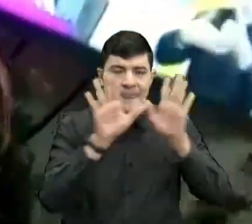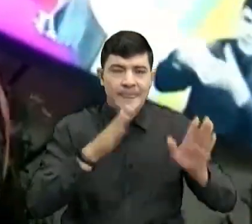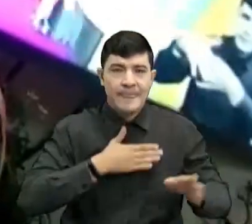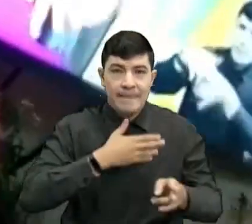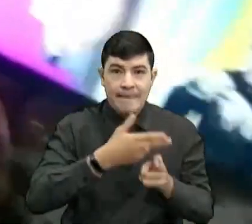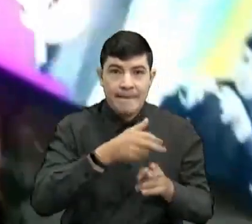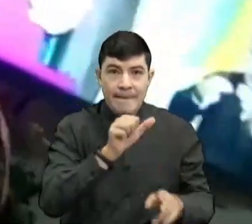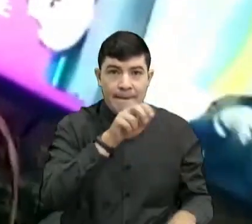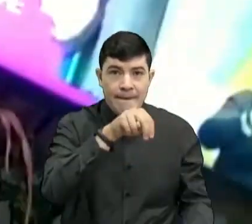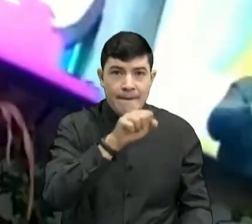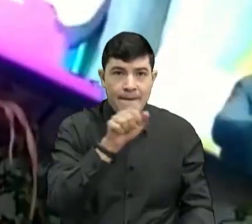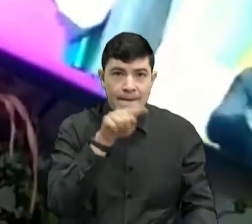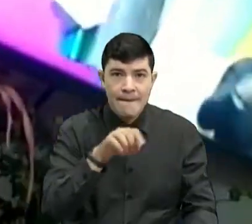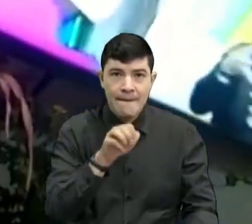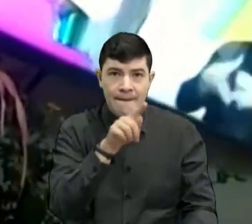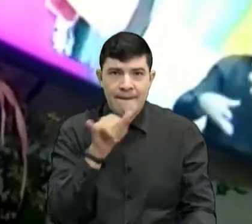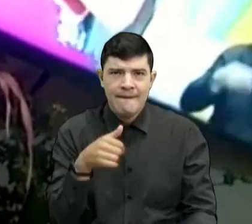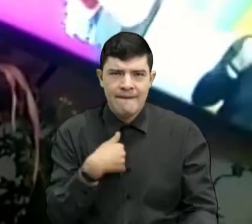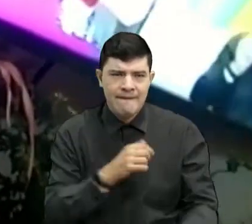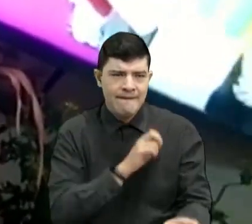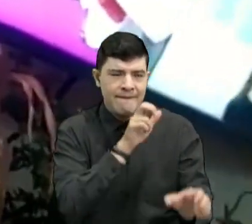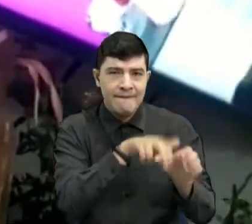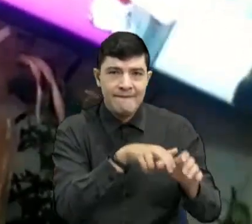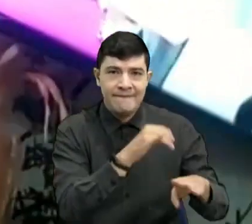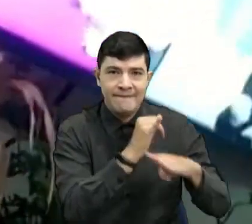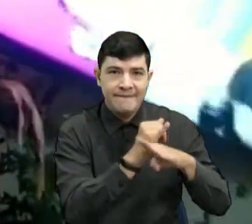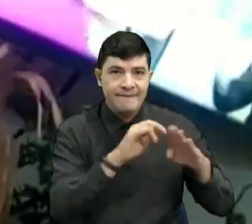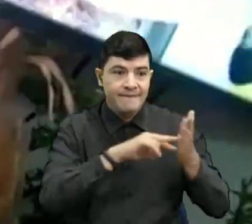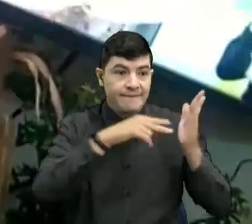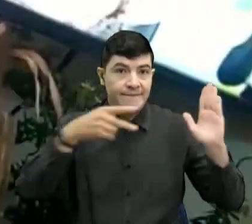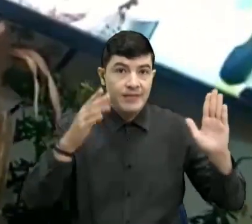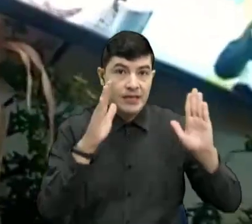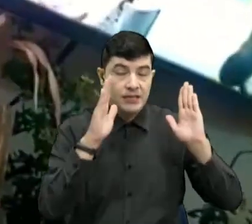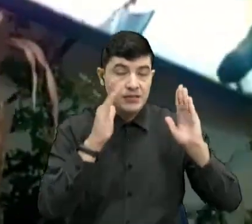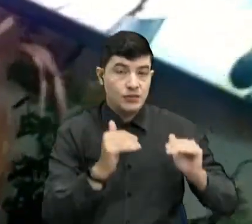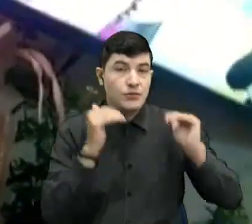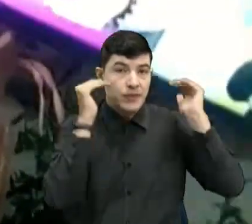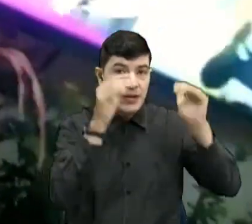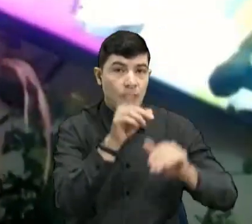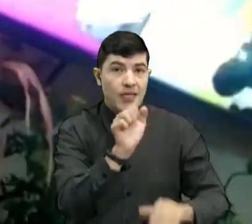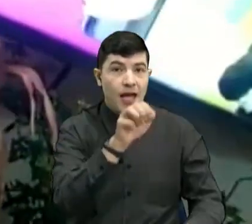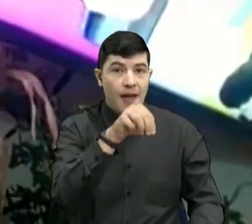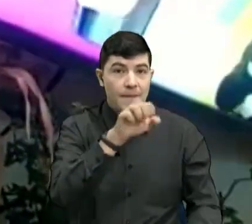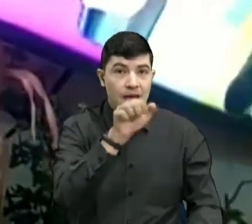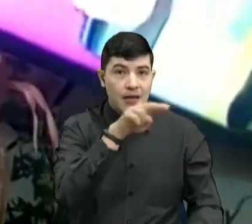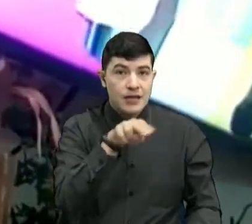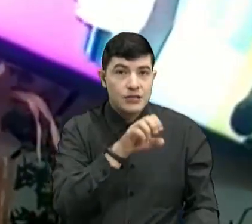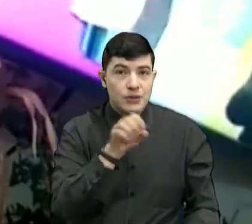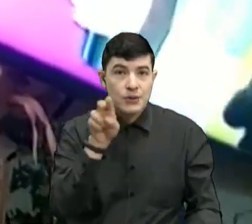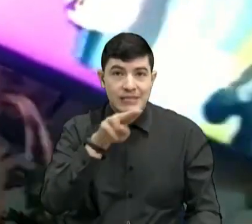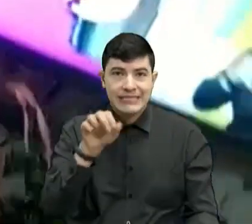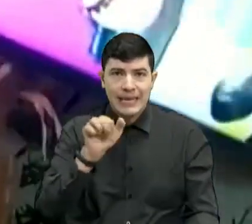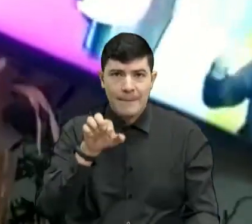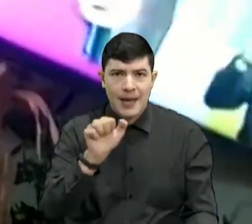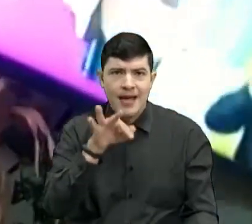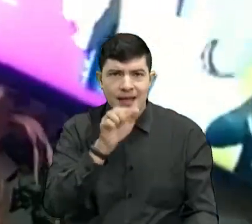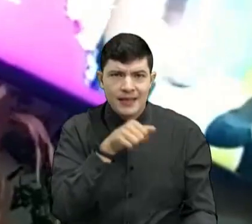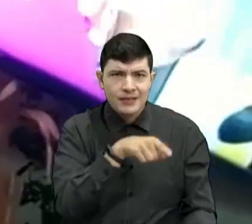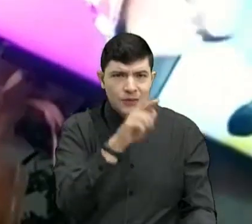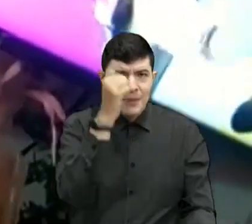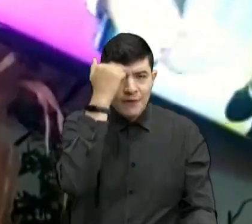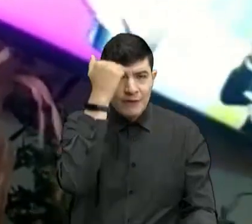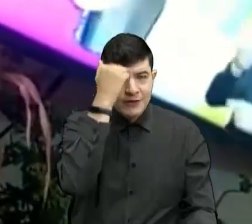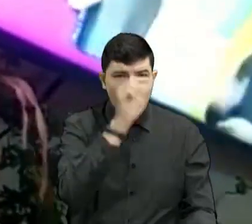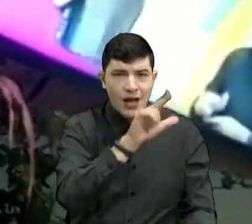Ana Sofía Mojica Sánchez. en el Instituto Técnico Superior, dama Susapata, con la profesora Luz Estela Arisa, de grado